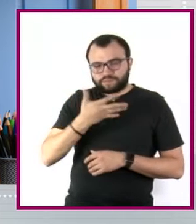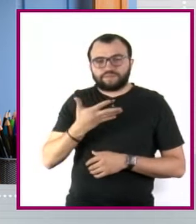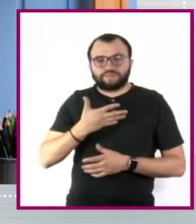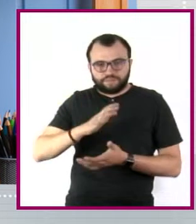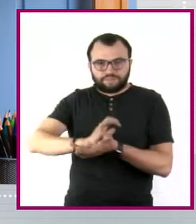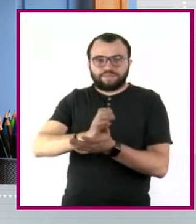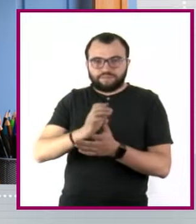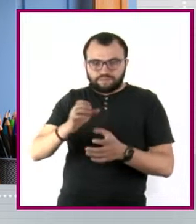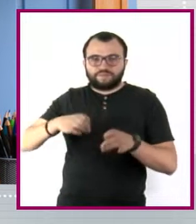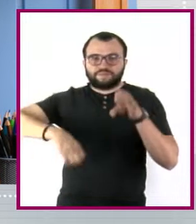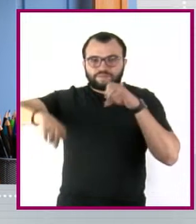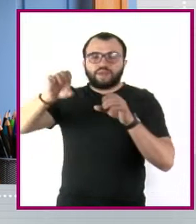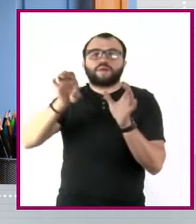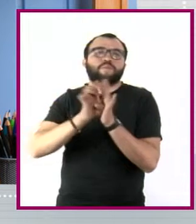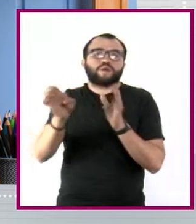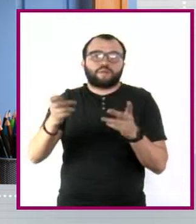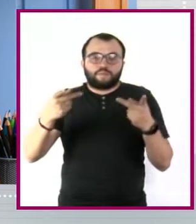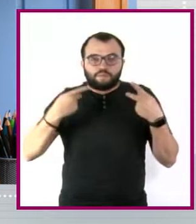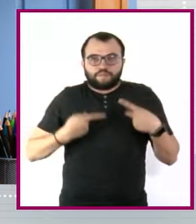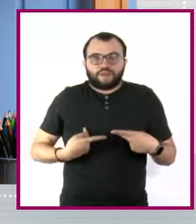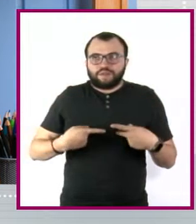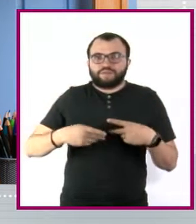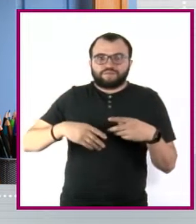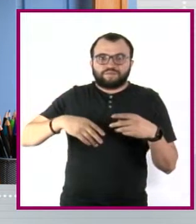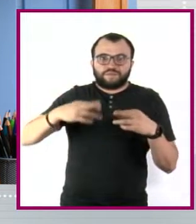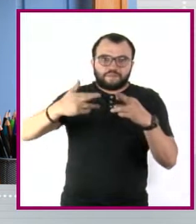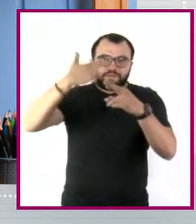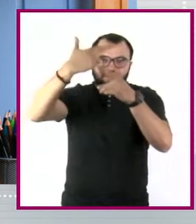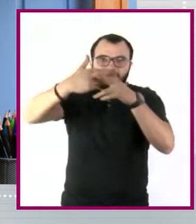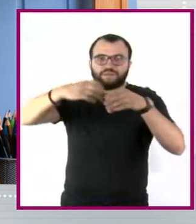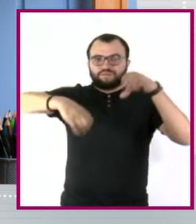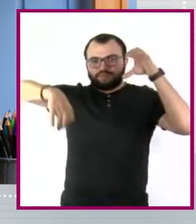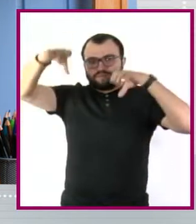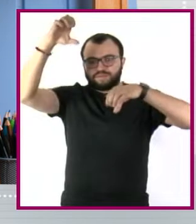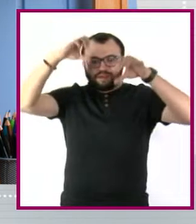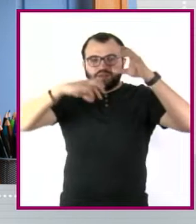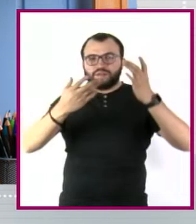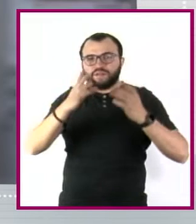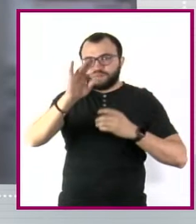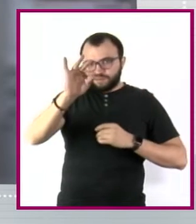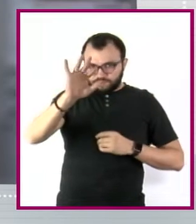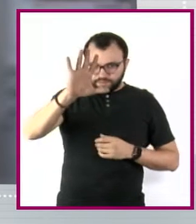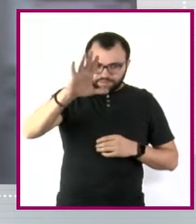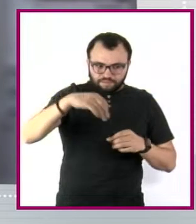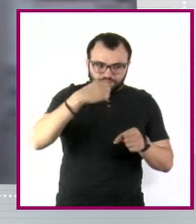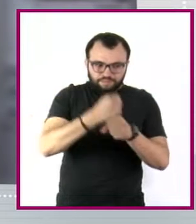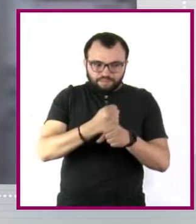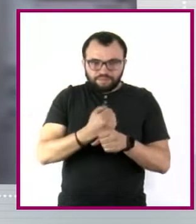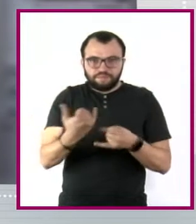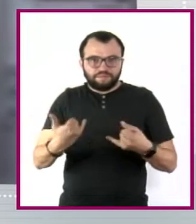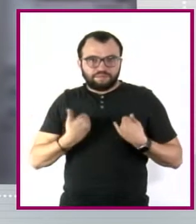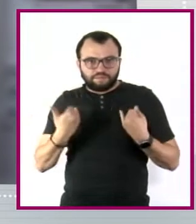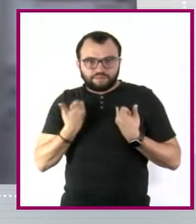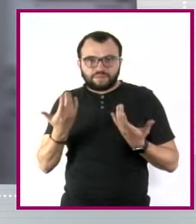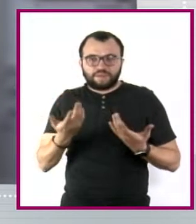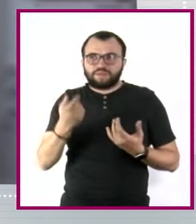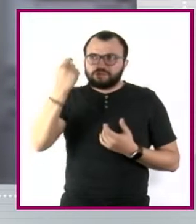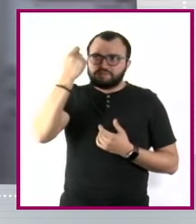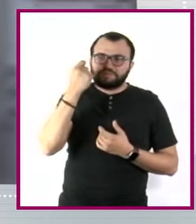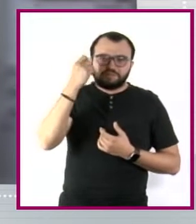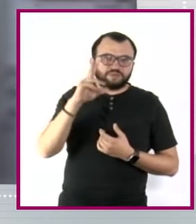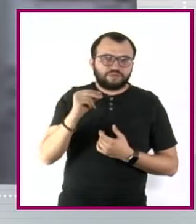por ejemplo, las personas mayores de pronto son muy jóvenes a los 45 años para pensionarse,